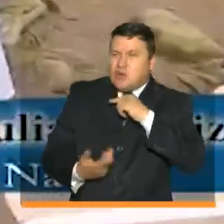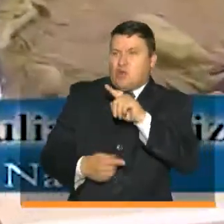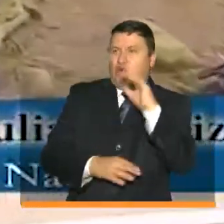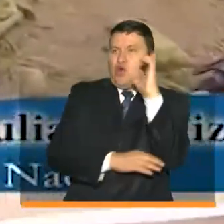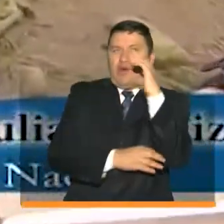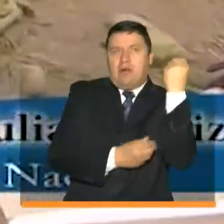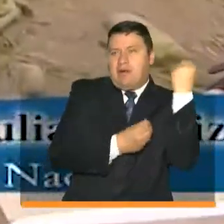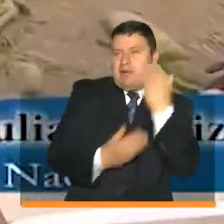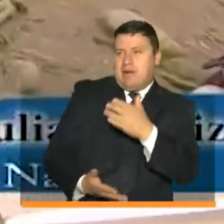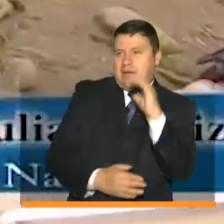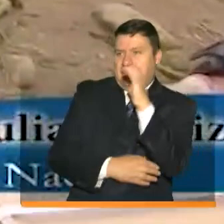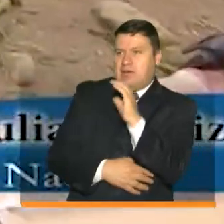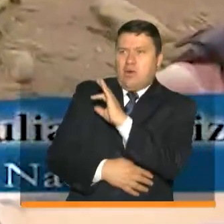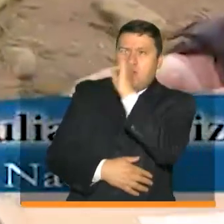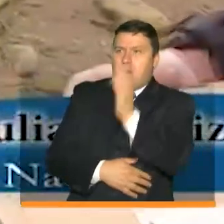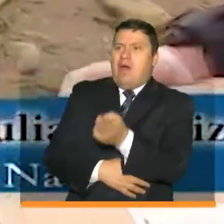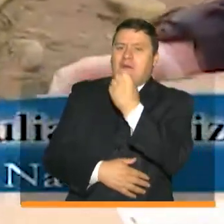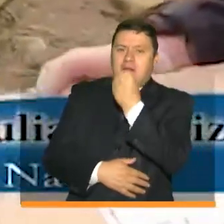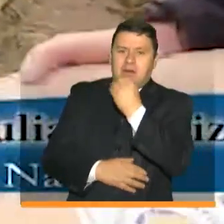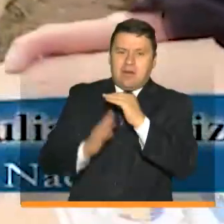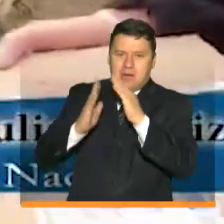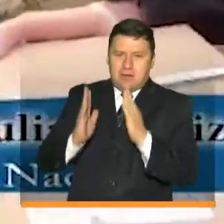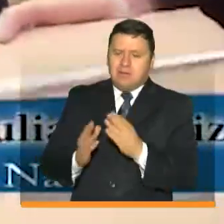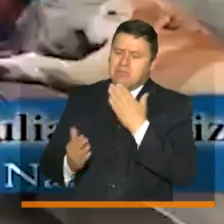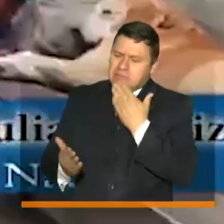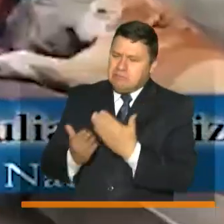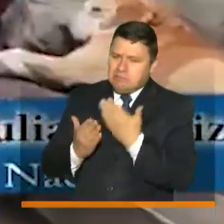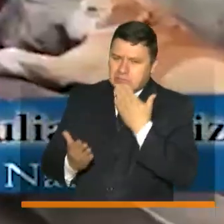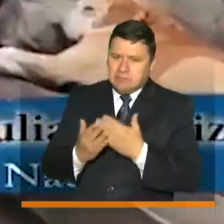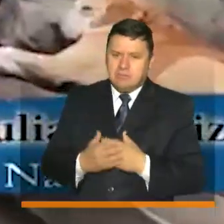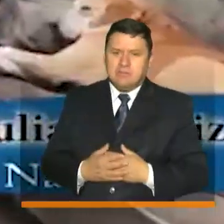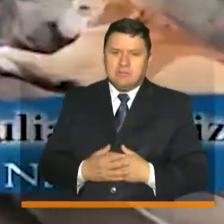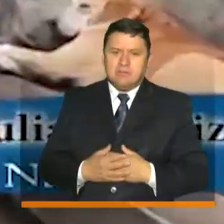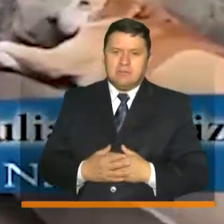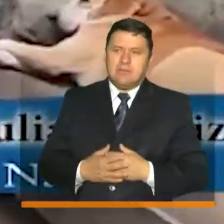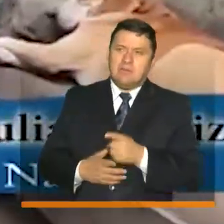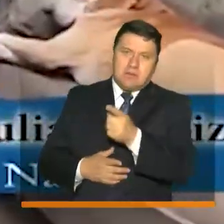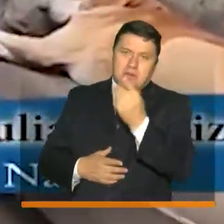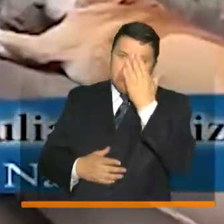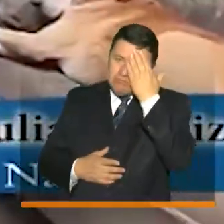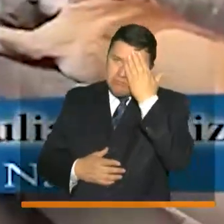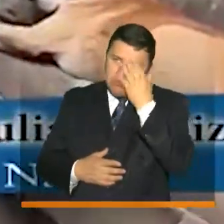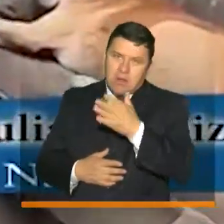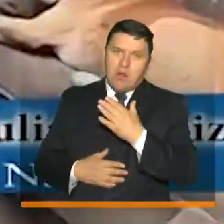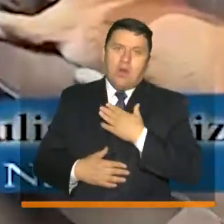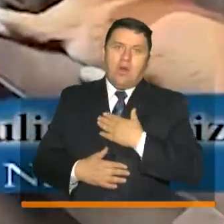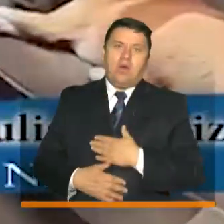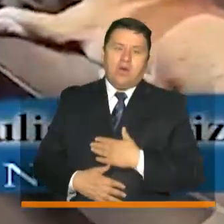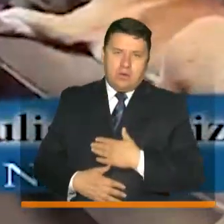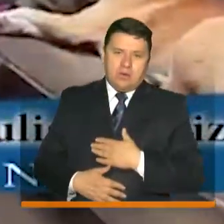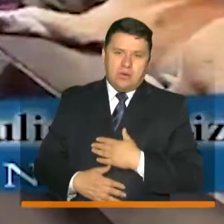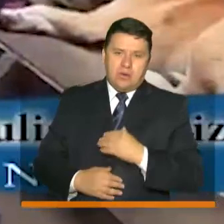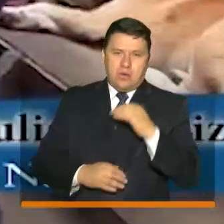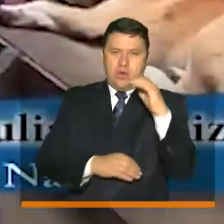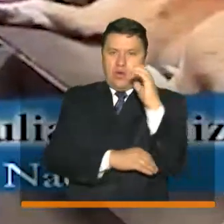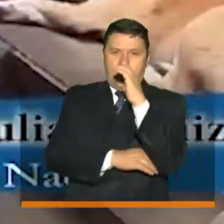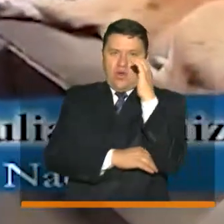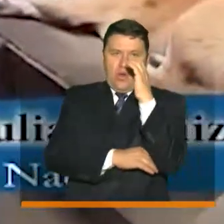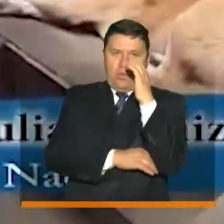que no les falte alimento en su casa y para que sepan que tienen un país